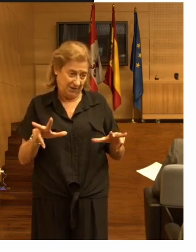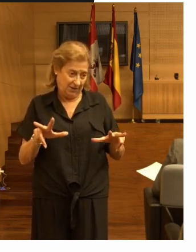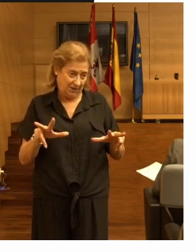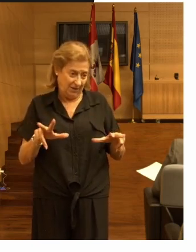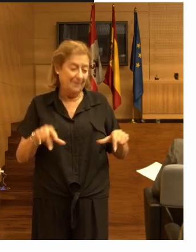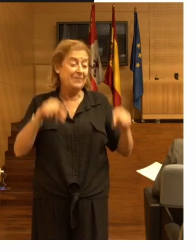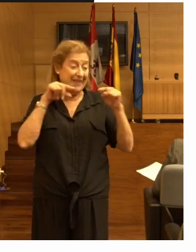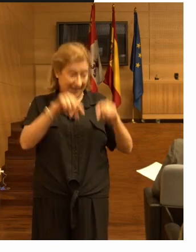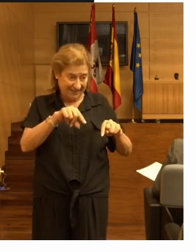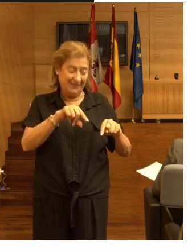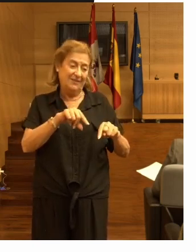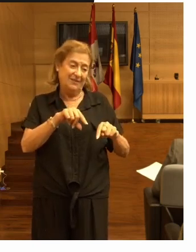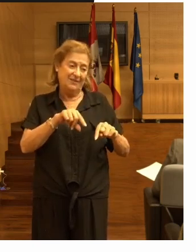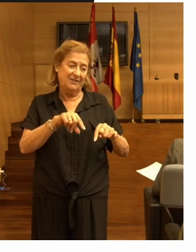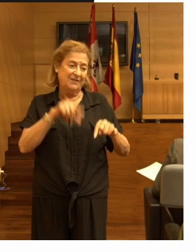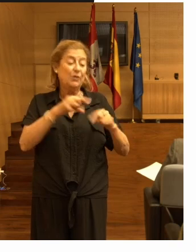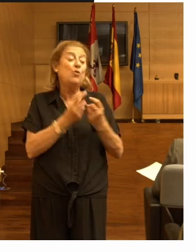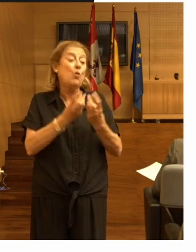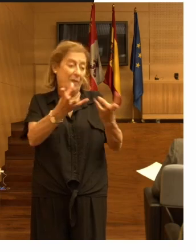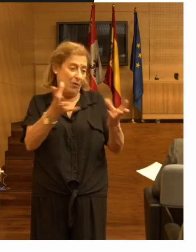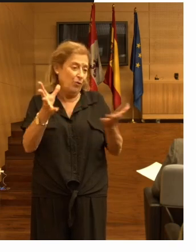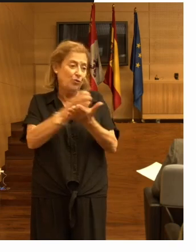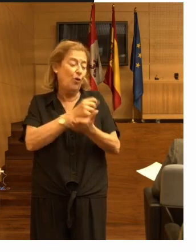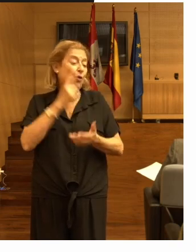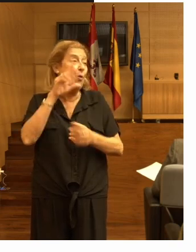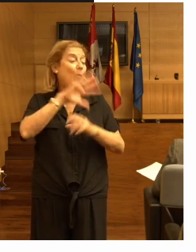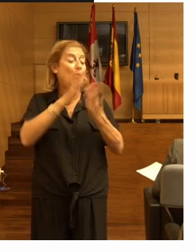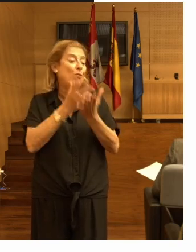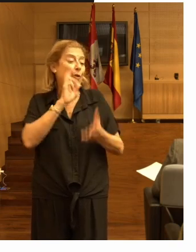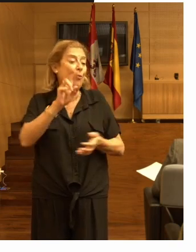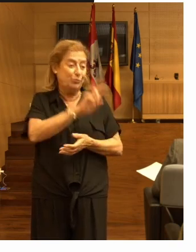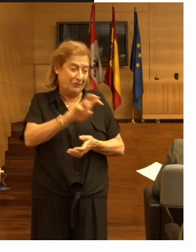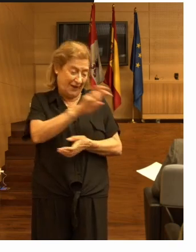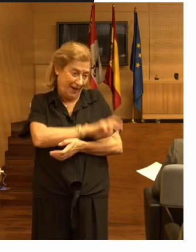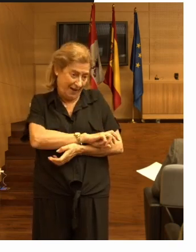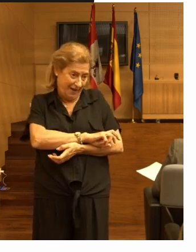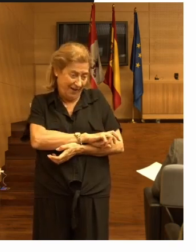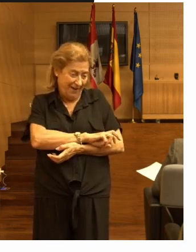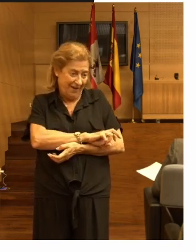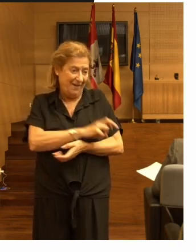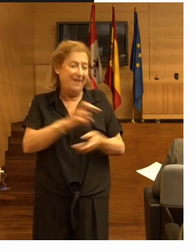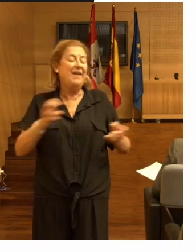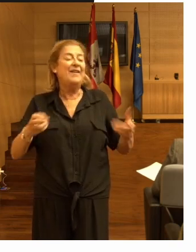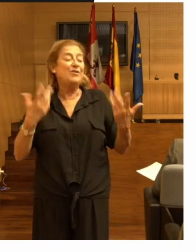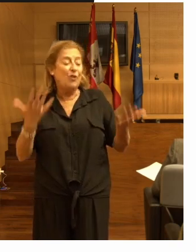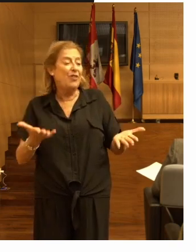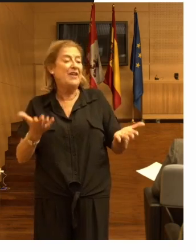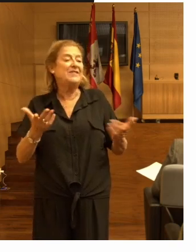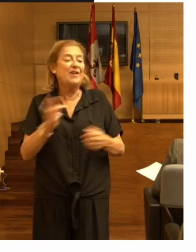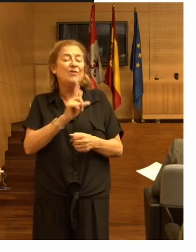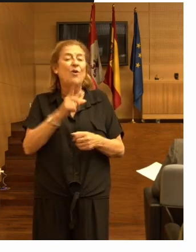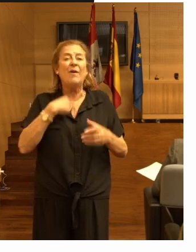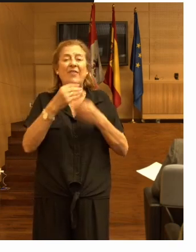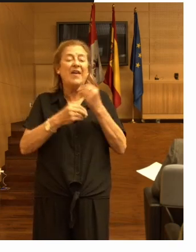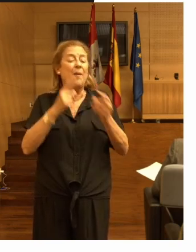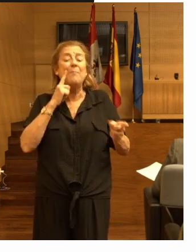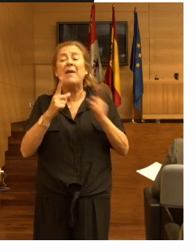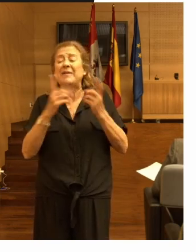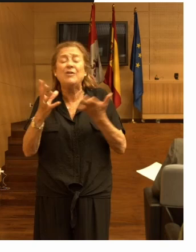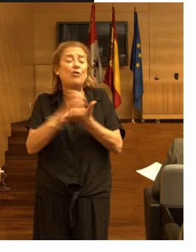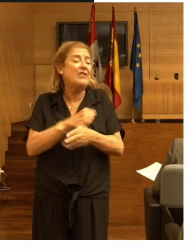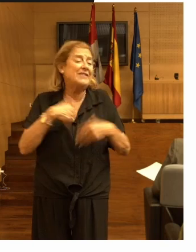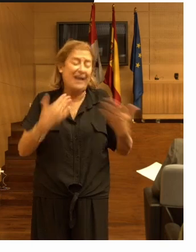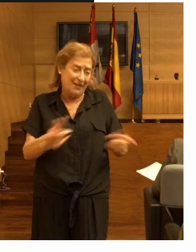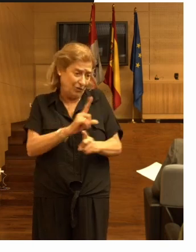ese es el número que todo el mundo busca entonces no vamos a prevenir todas las caídas